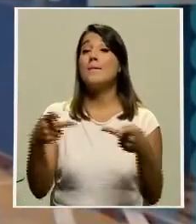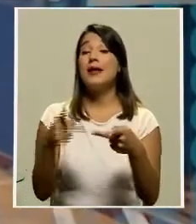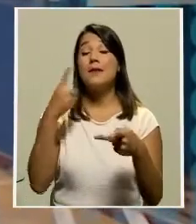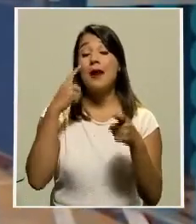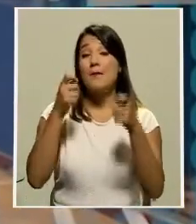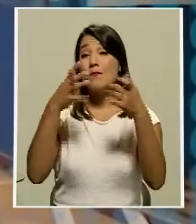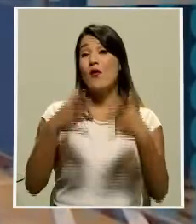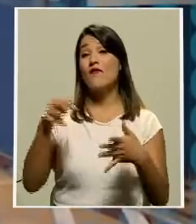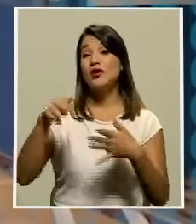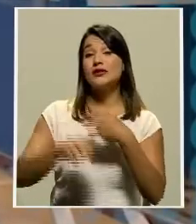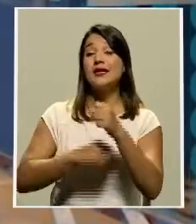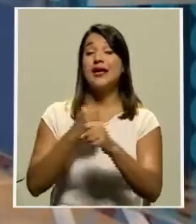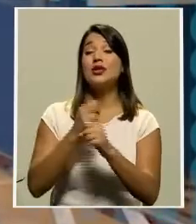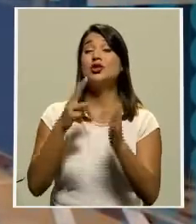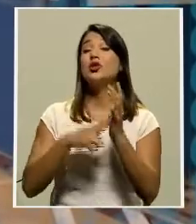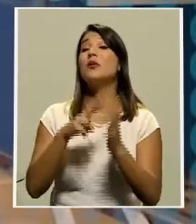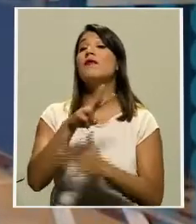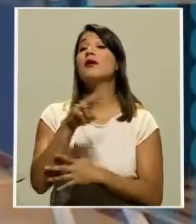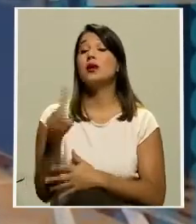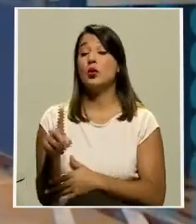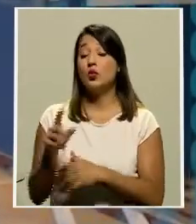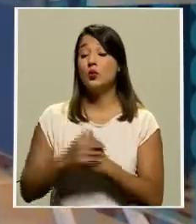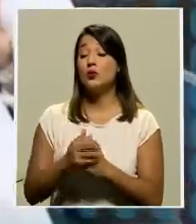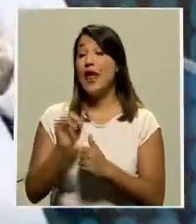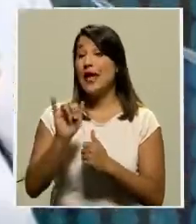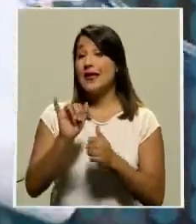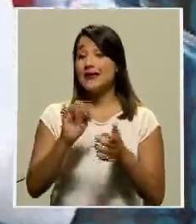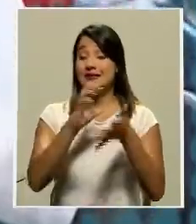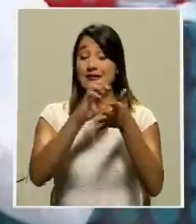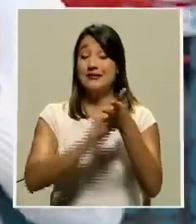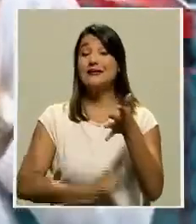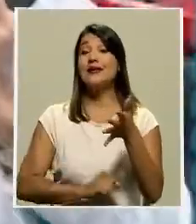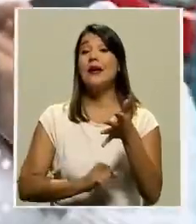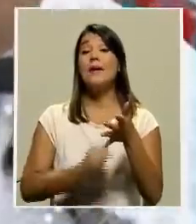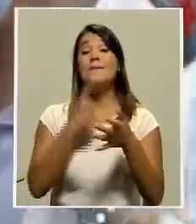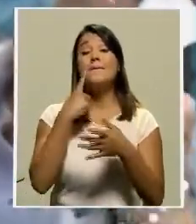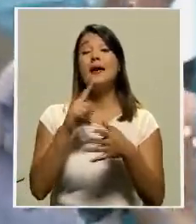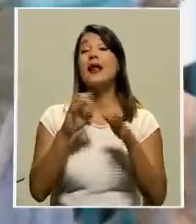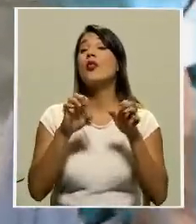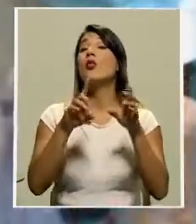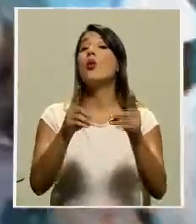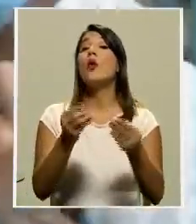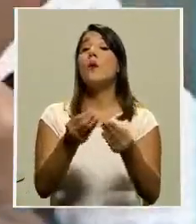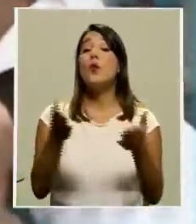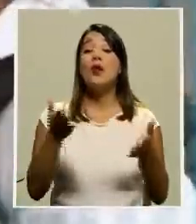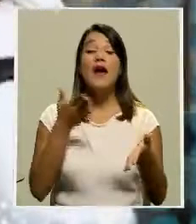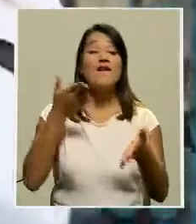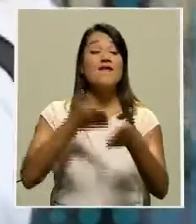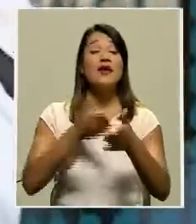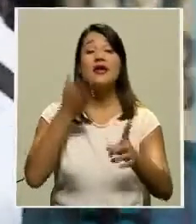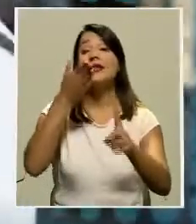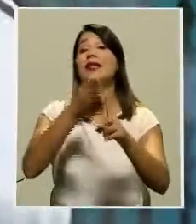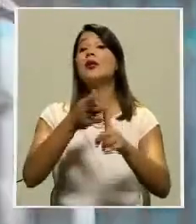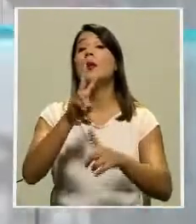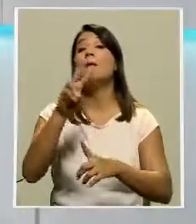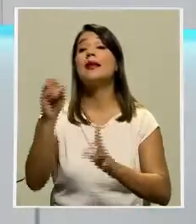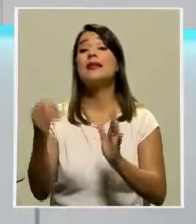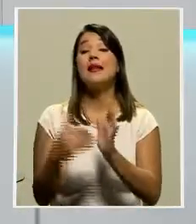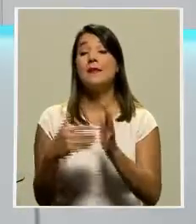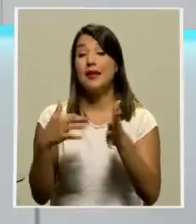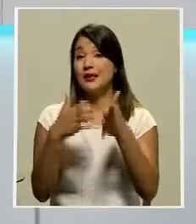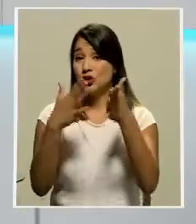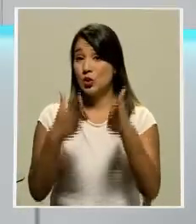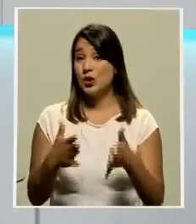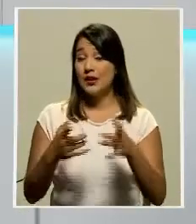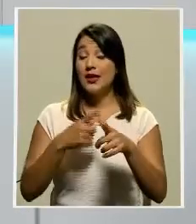2021. Este recorte a la educación pública afecta directamente a 20,000 estudiantes. Vamos